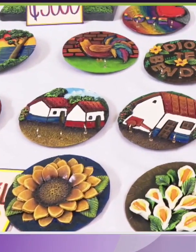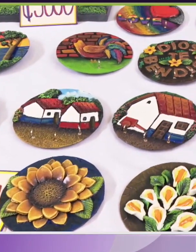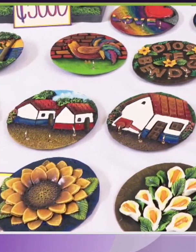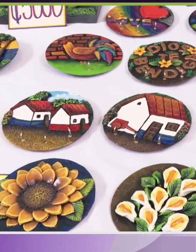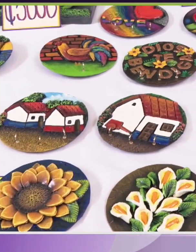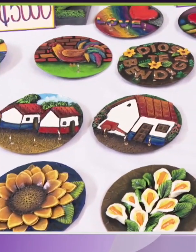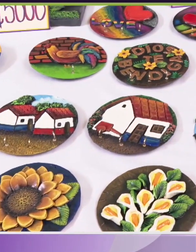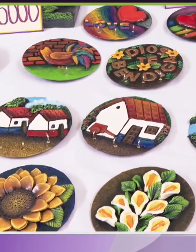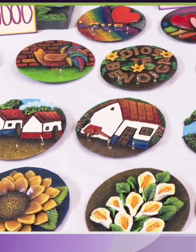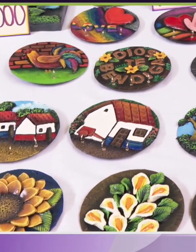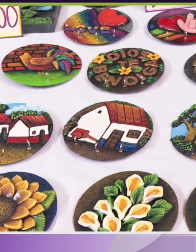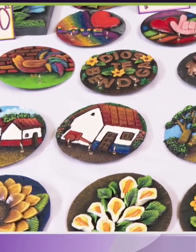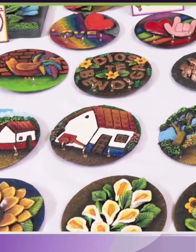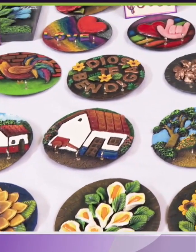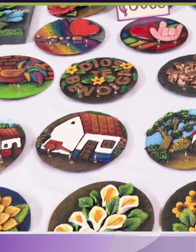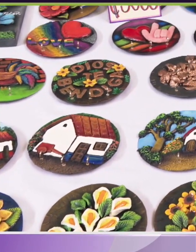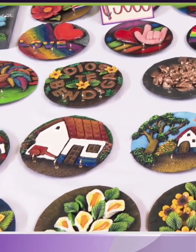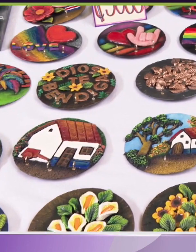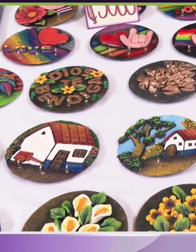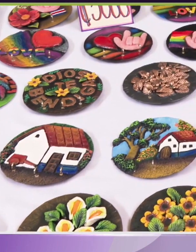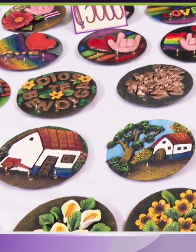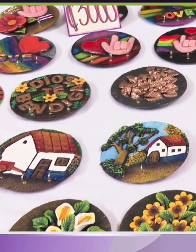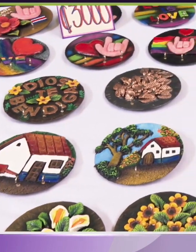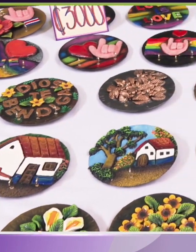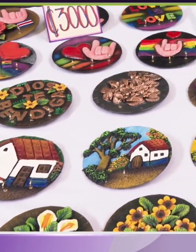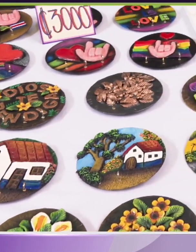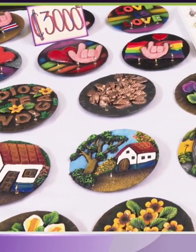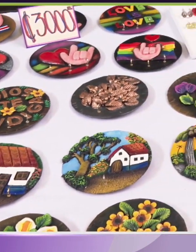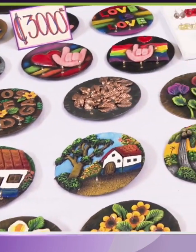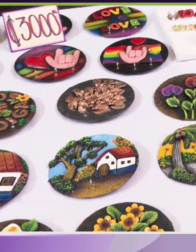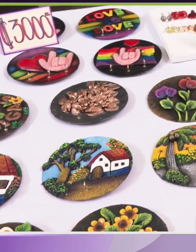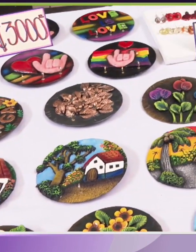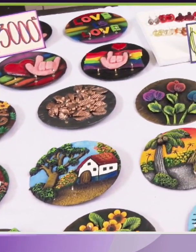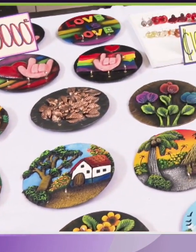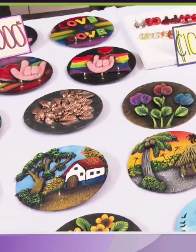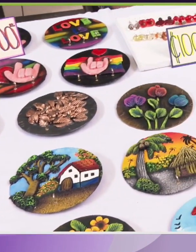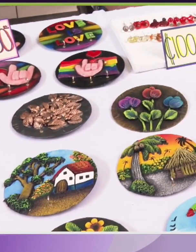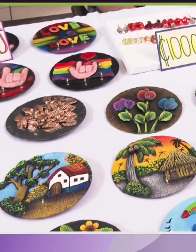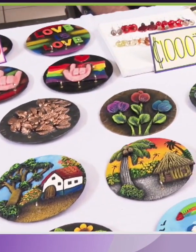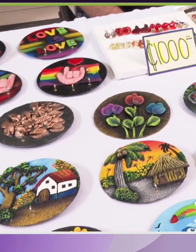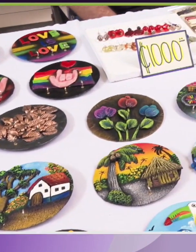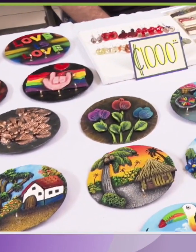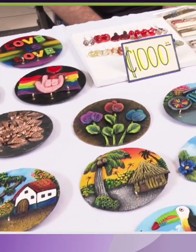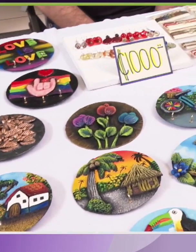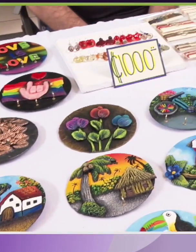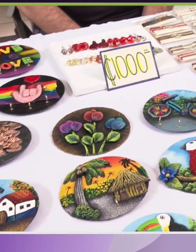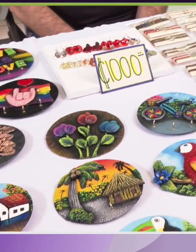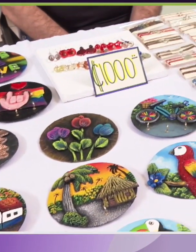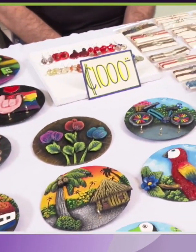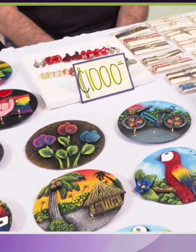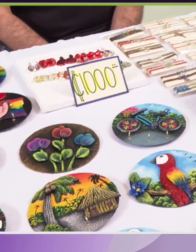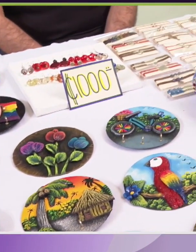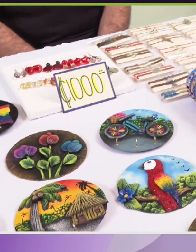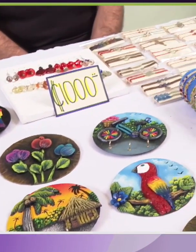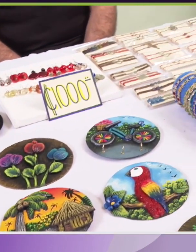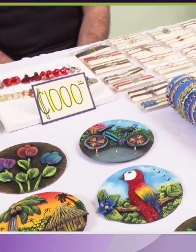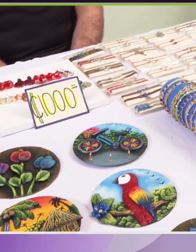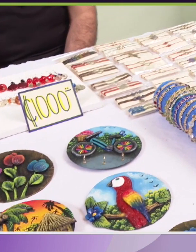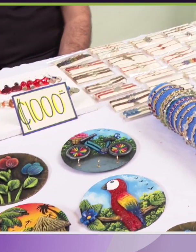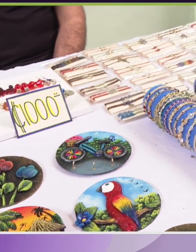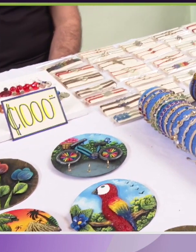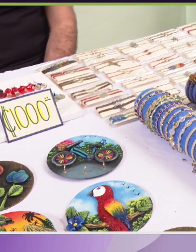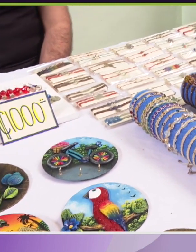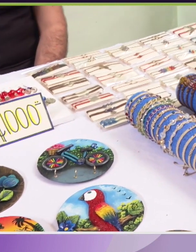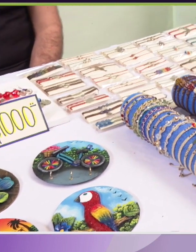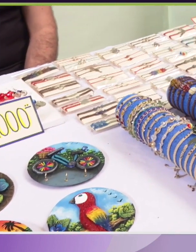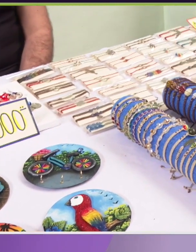Desde hace mucho tiempo, desde que era joven he trabajado en un microemprendimiento, vendiendo pinturas, cuadros, botellas y todo